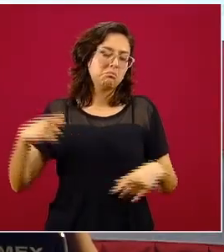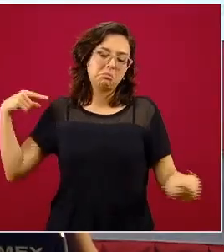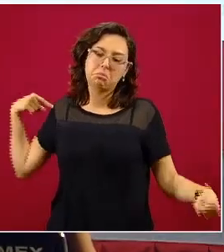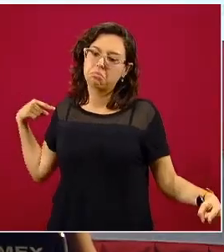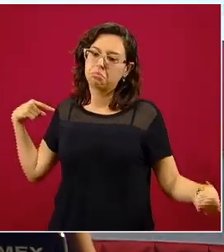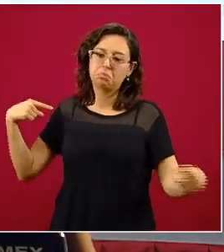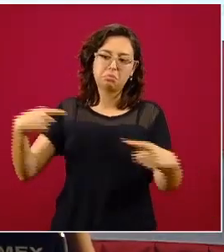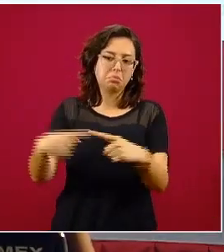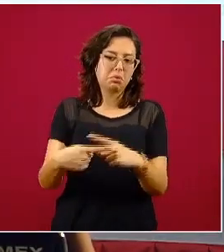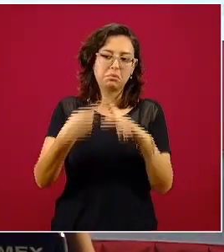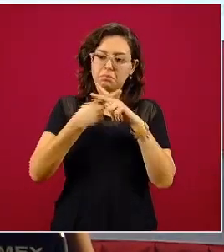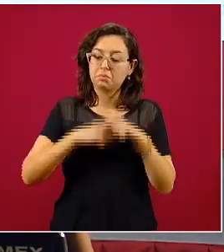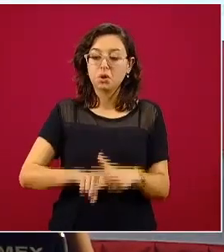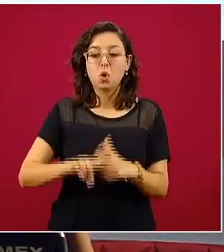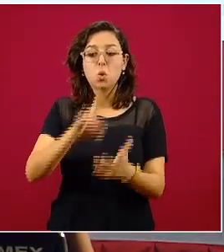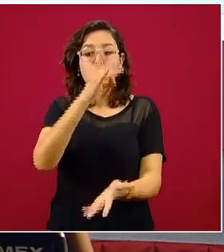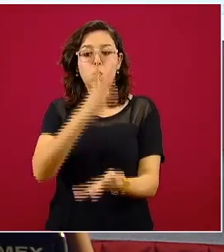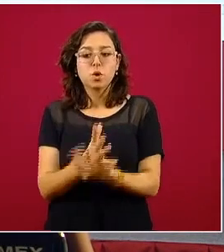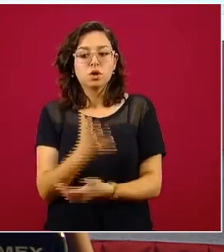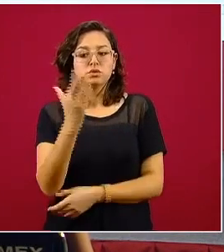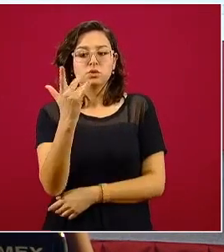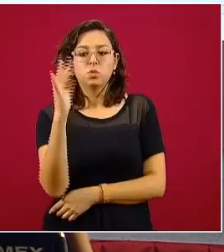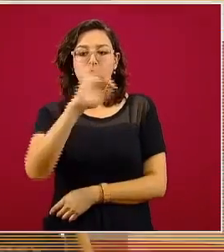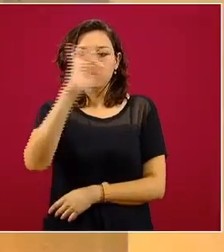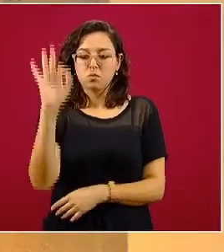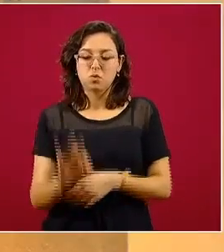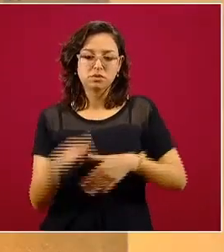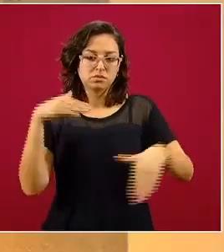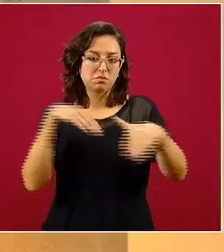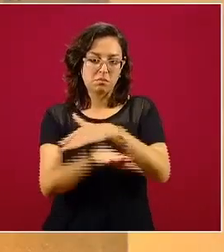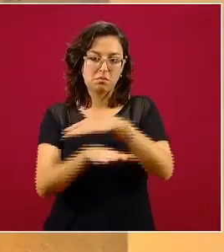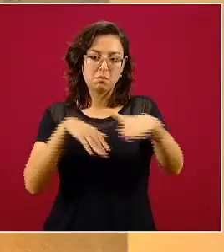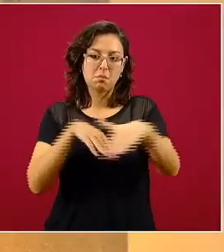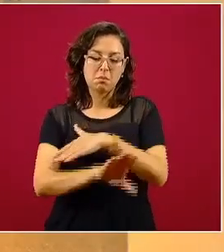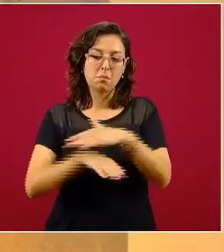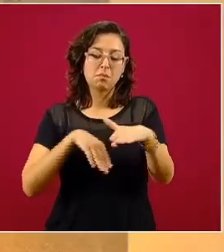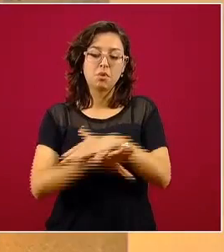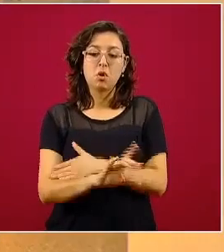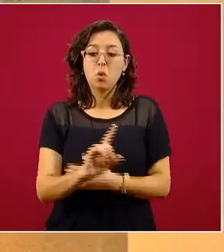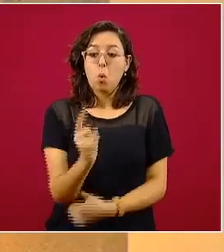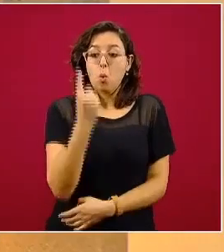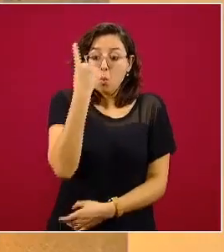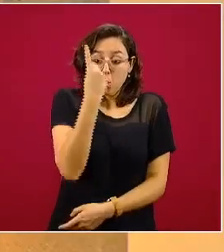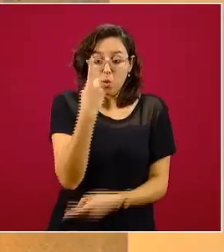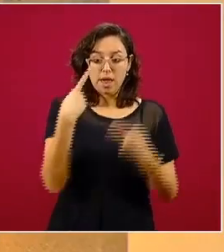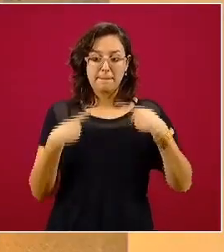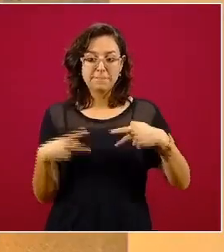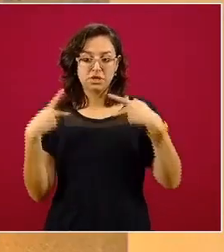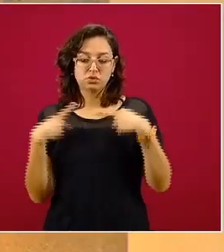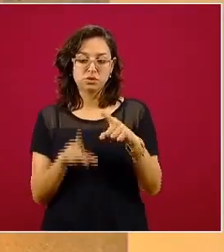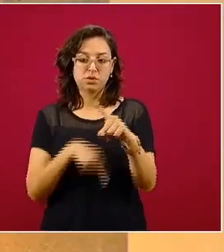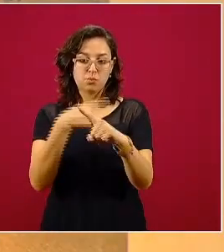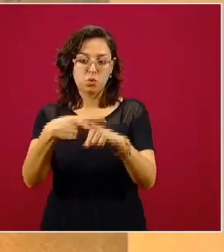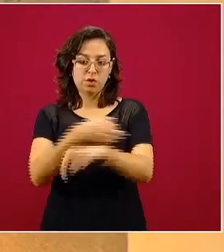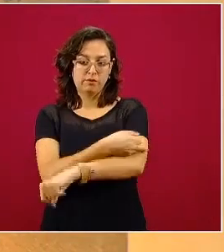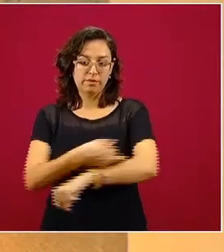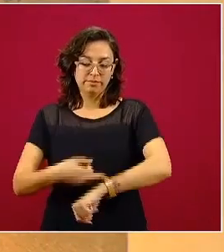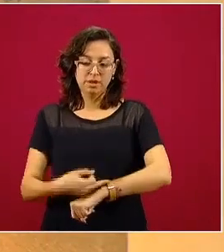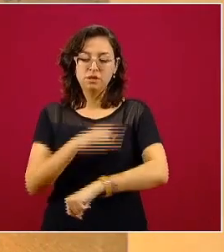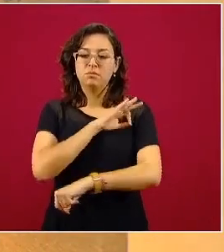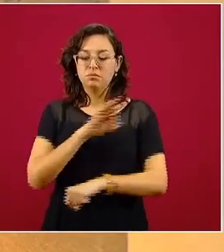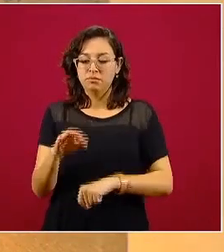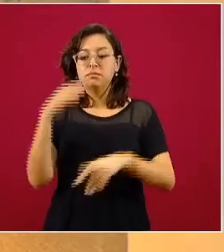entonces con un aforo de sólo el 50% y solamente una persona por cada núcleo familiar,